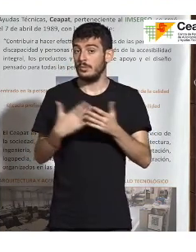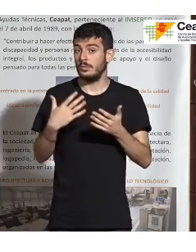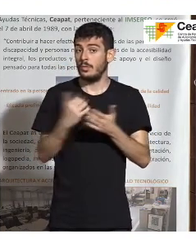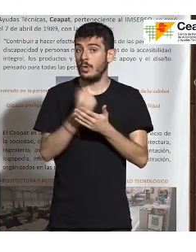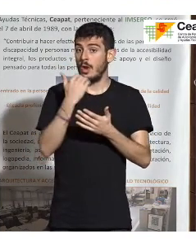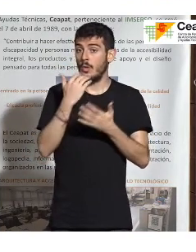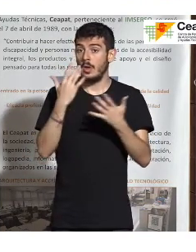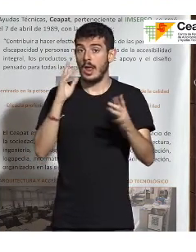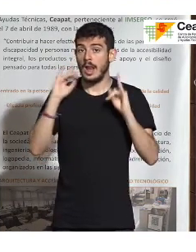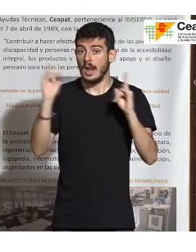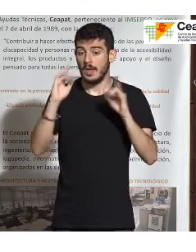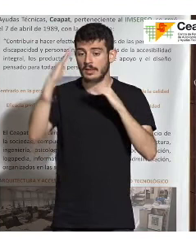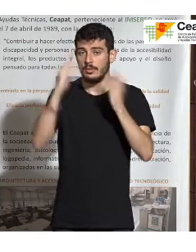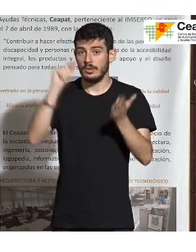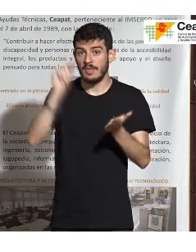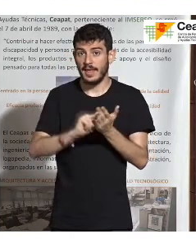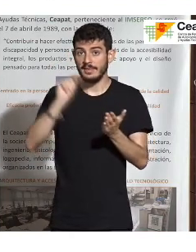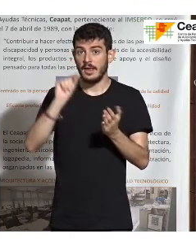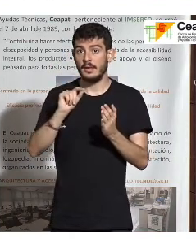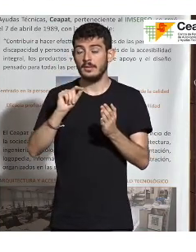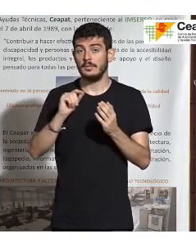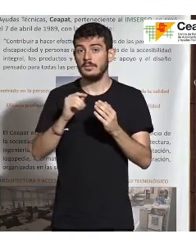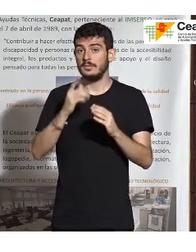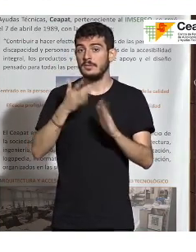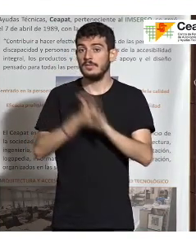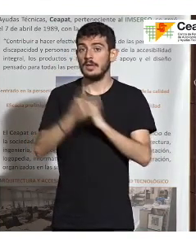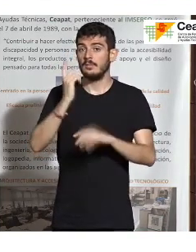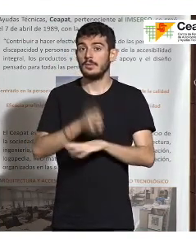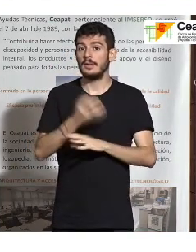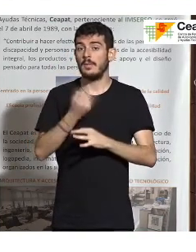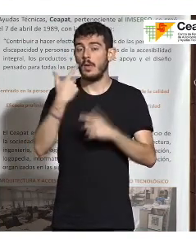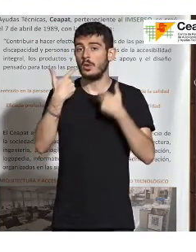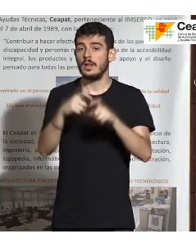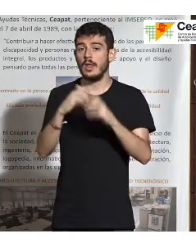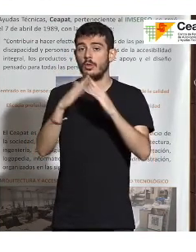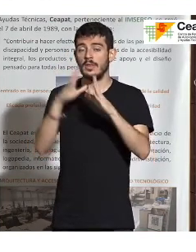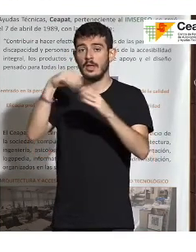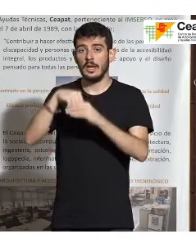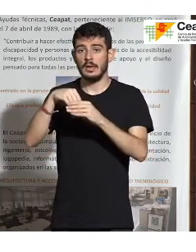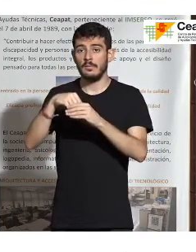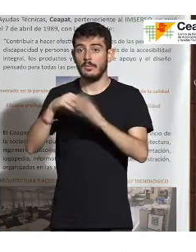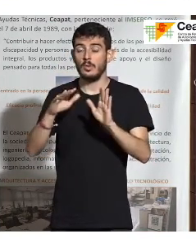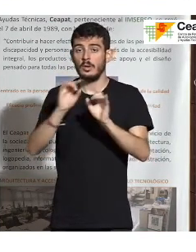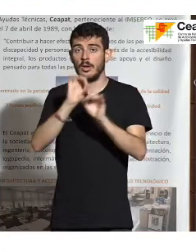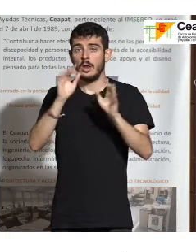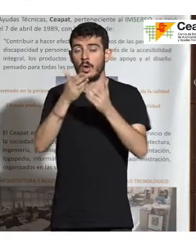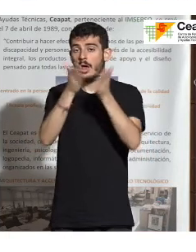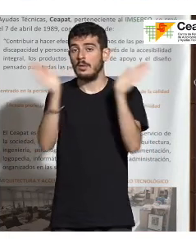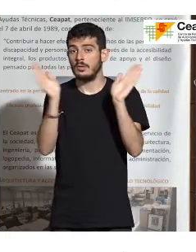de atención inmediata se entiende, se obliga a que debe de ir a través de la unidad domiciliaria, pero obviamente se está abierto a que